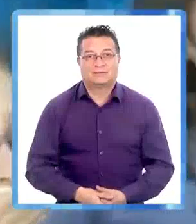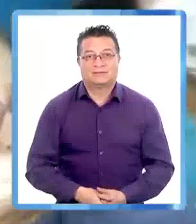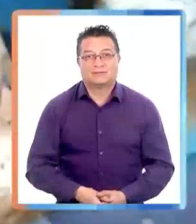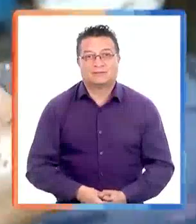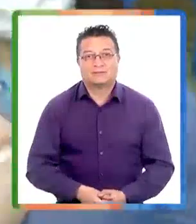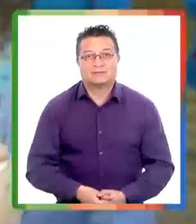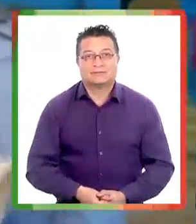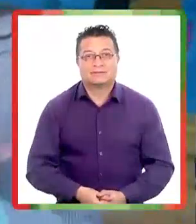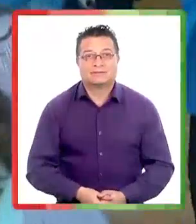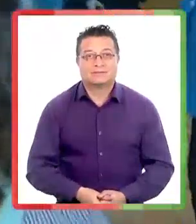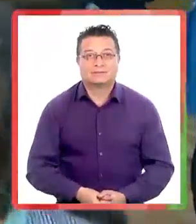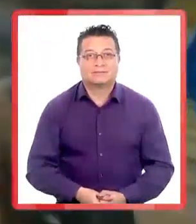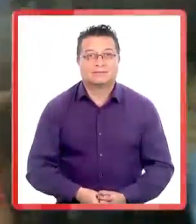más en Portavoz Noticias.